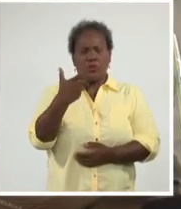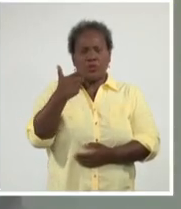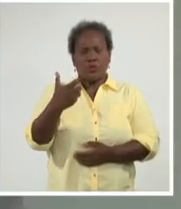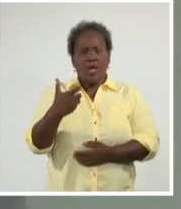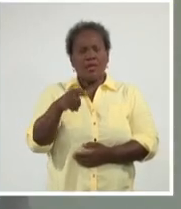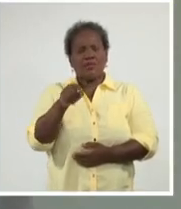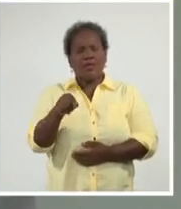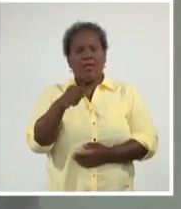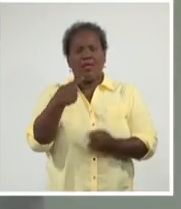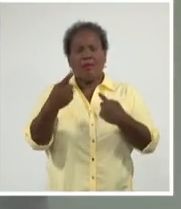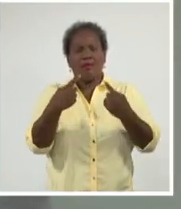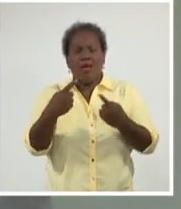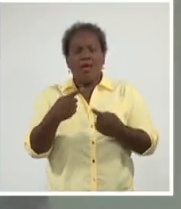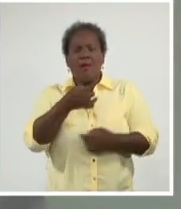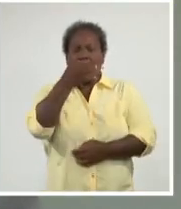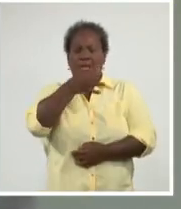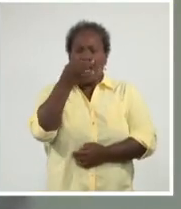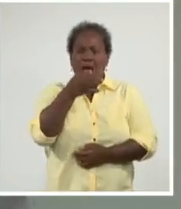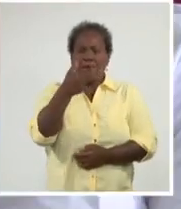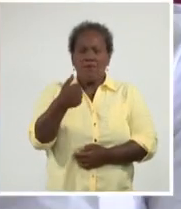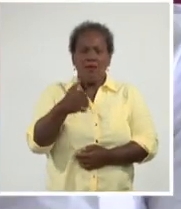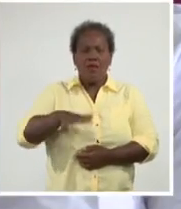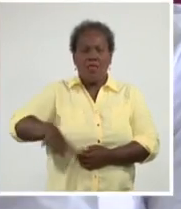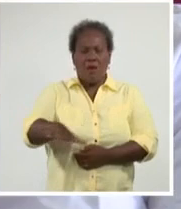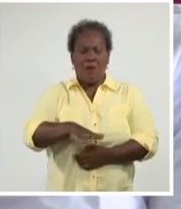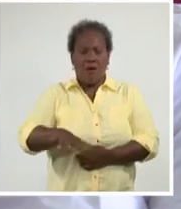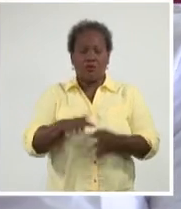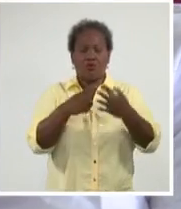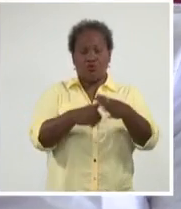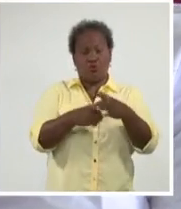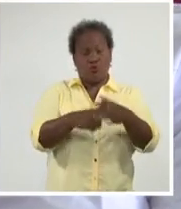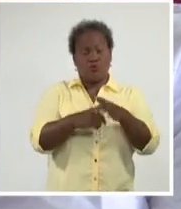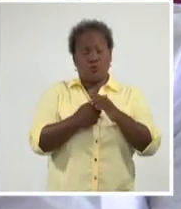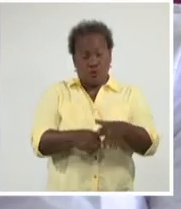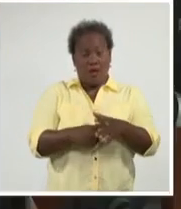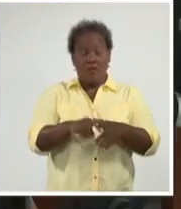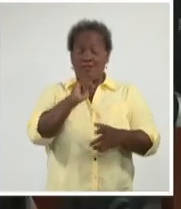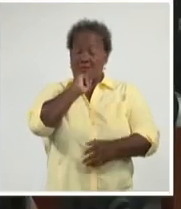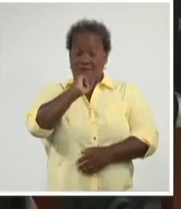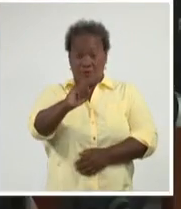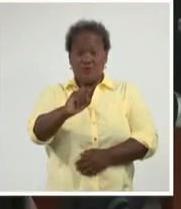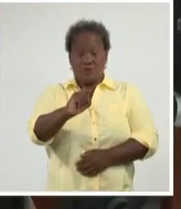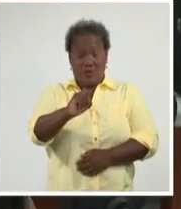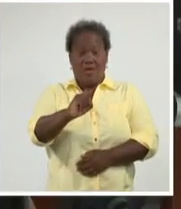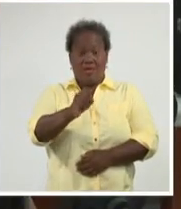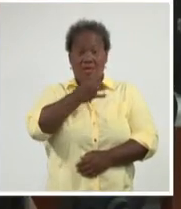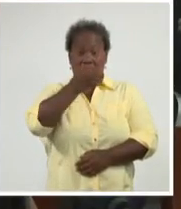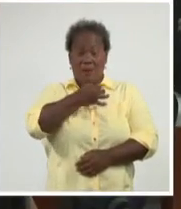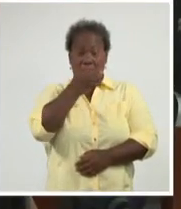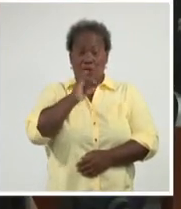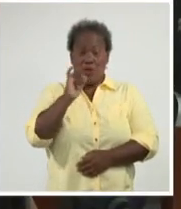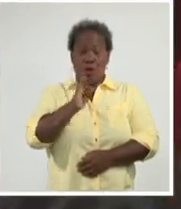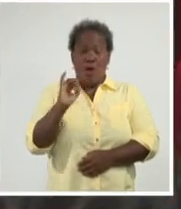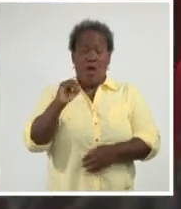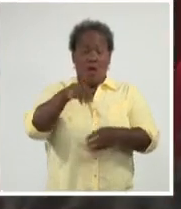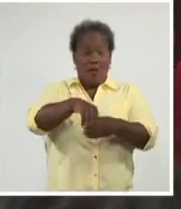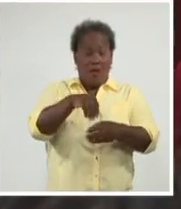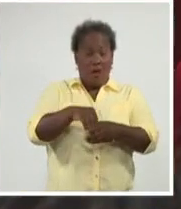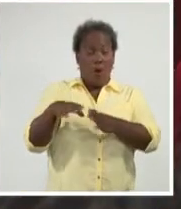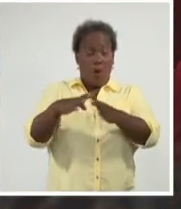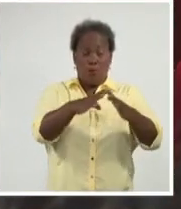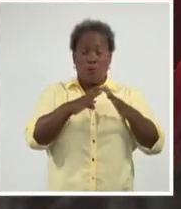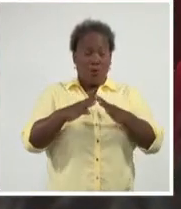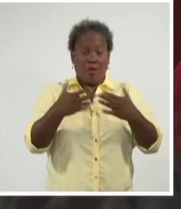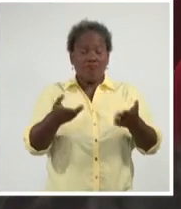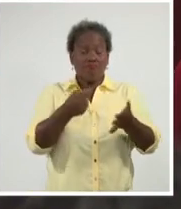convocatorias en la base, en pos de encontrar solución a las dificultades locales e insistió en la integración de la comunidad para